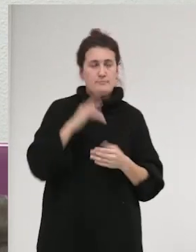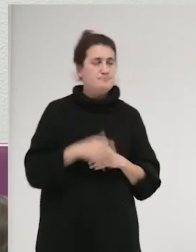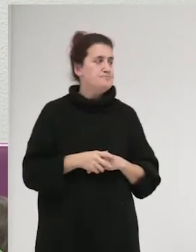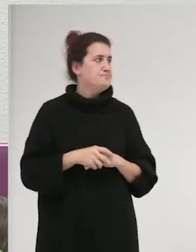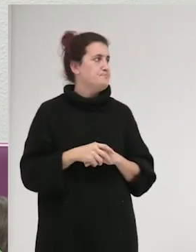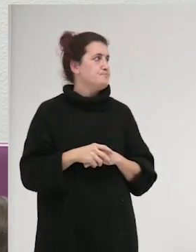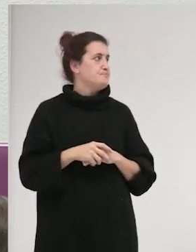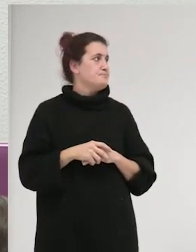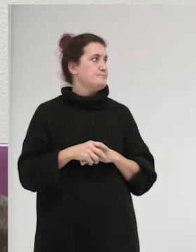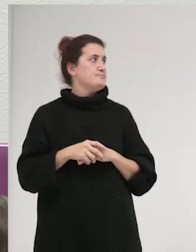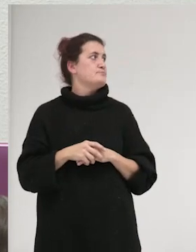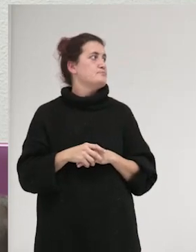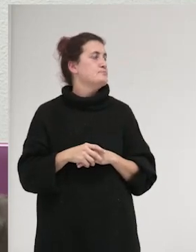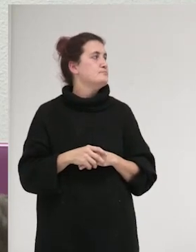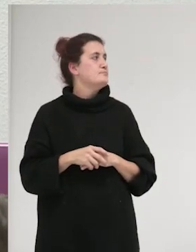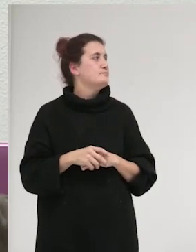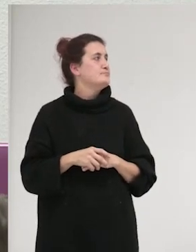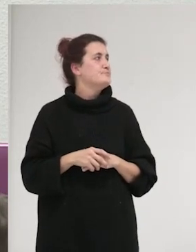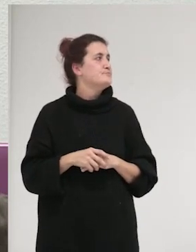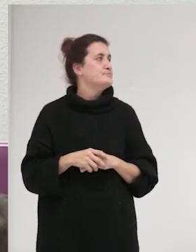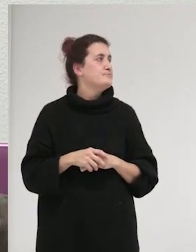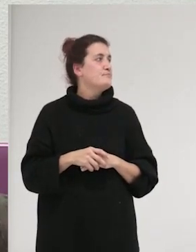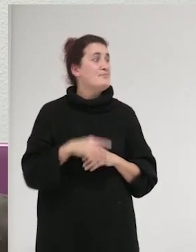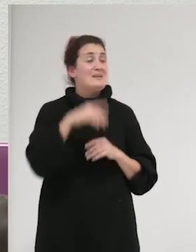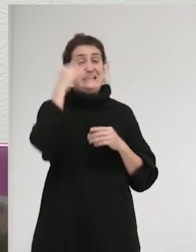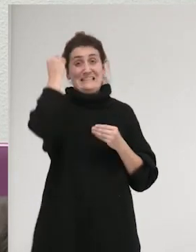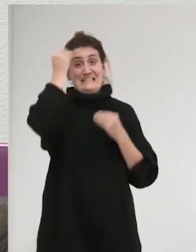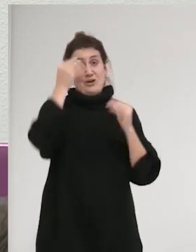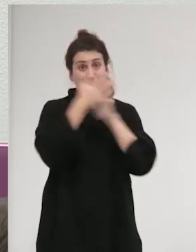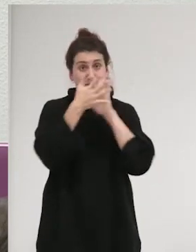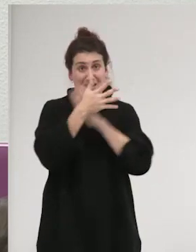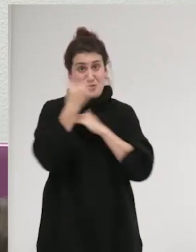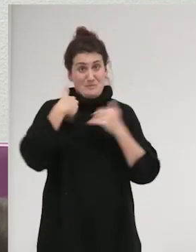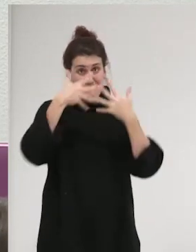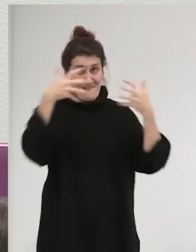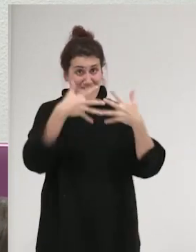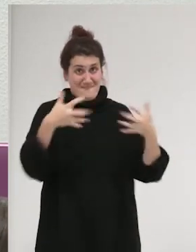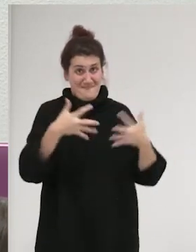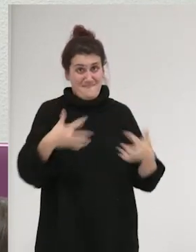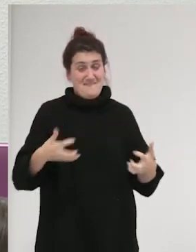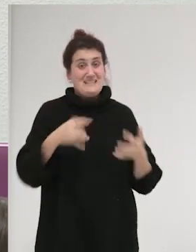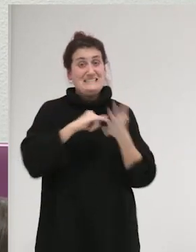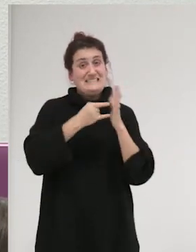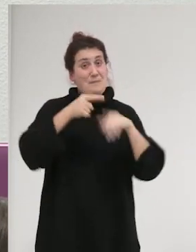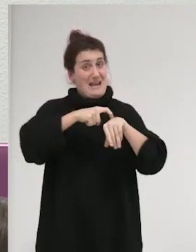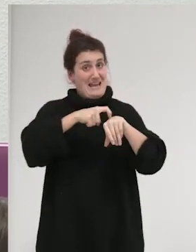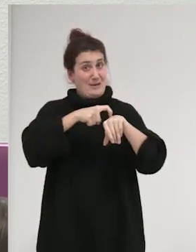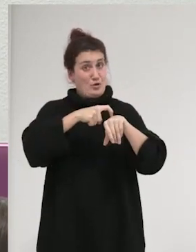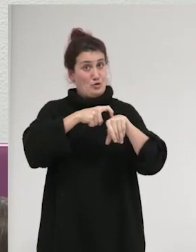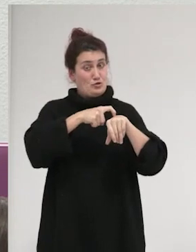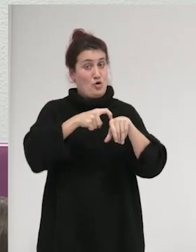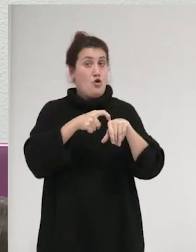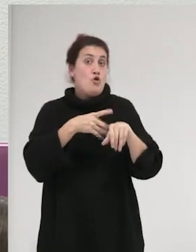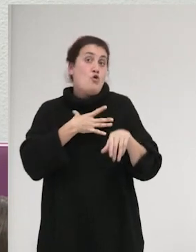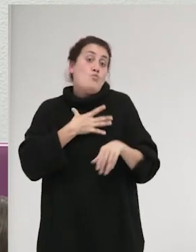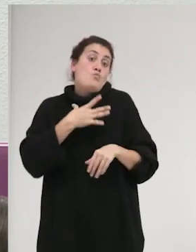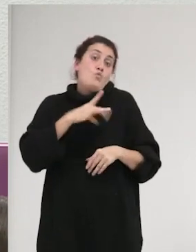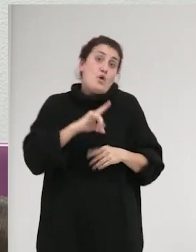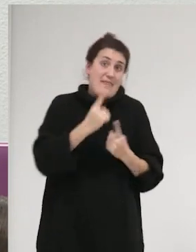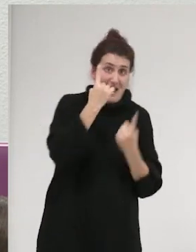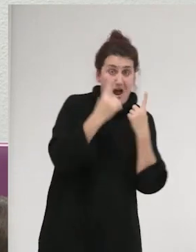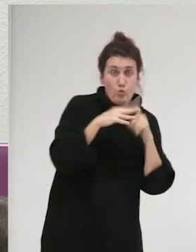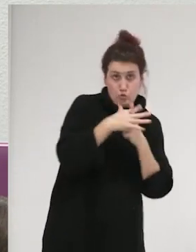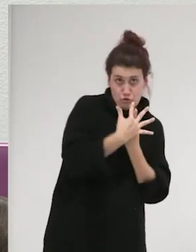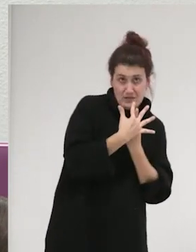yo creo que la explicación del sistema nervioso puede ser en algunos casos,